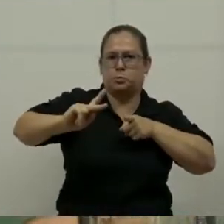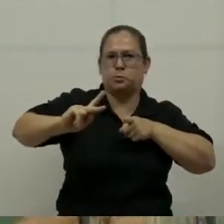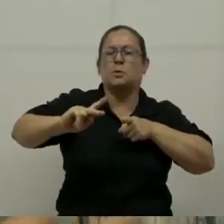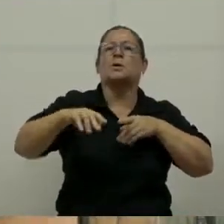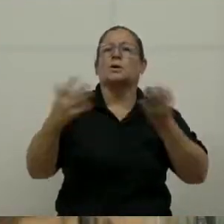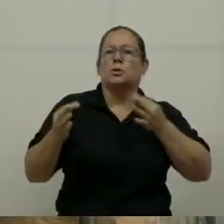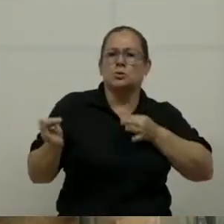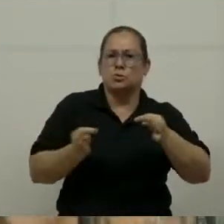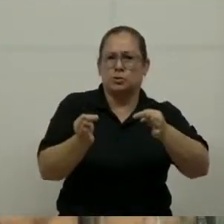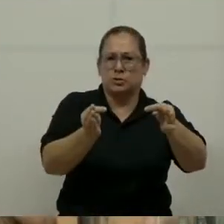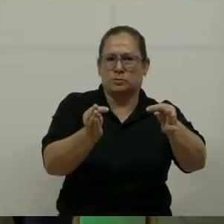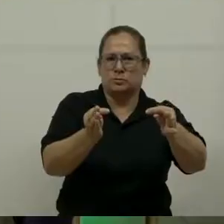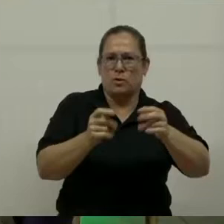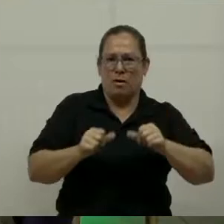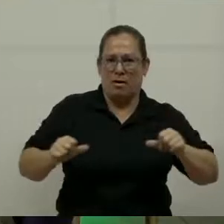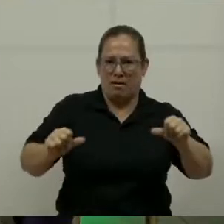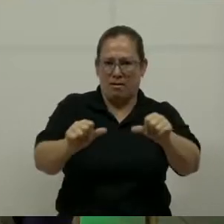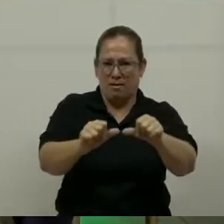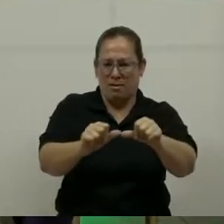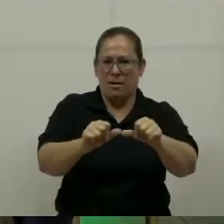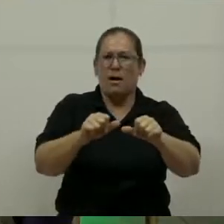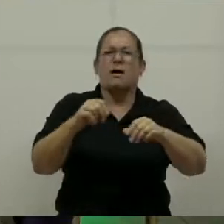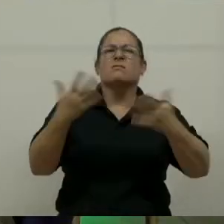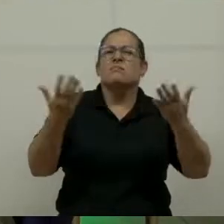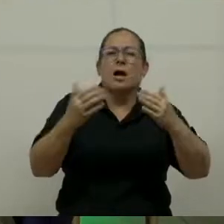¿Qué tal,